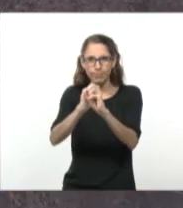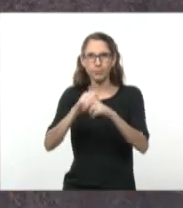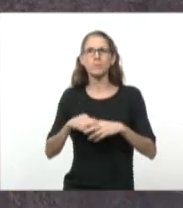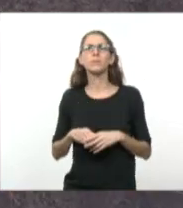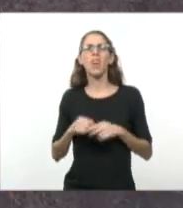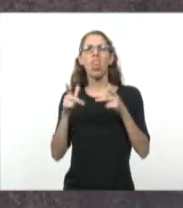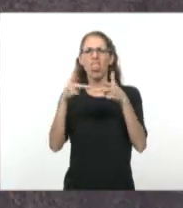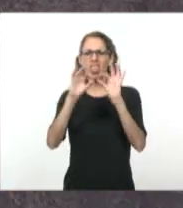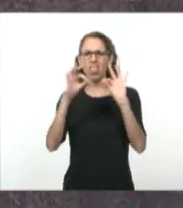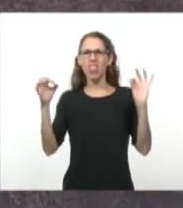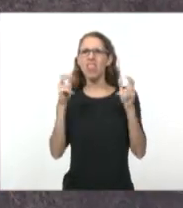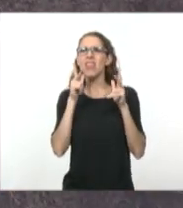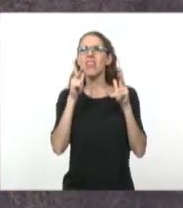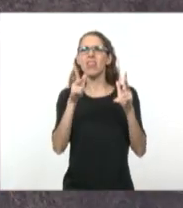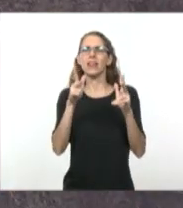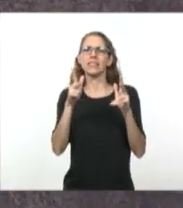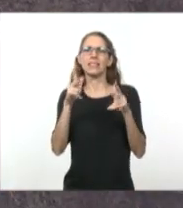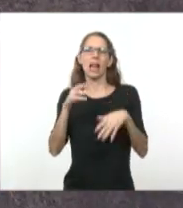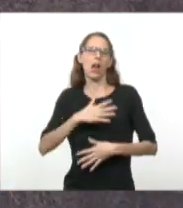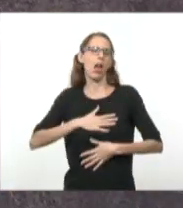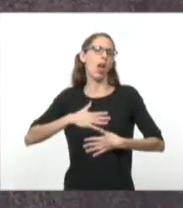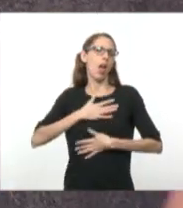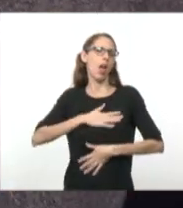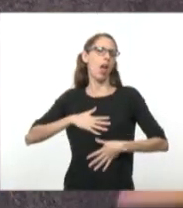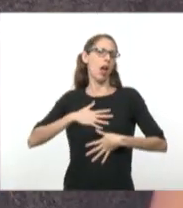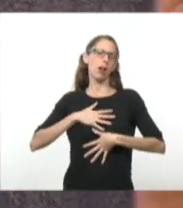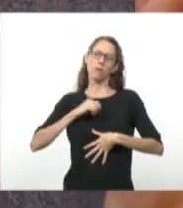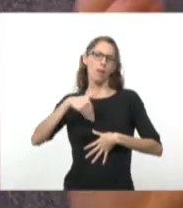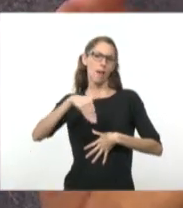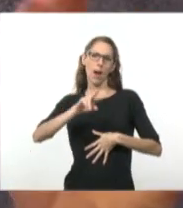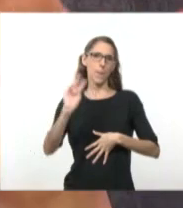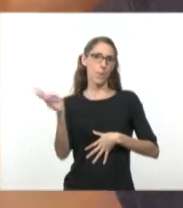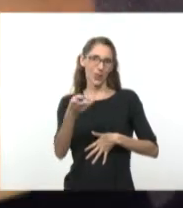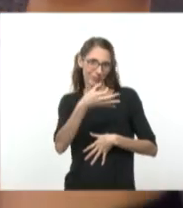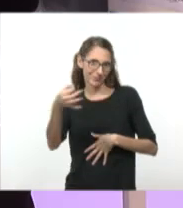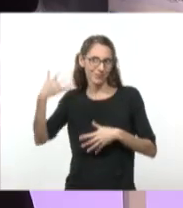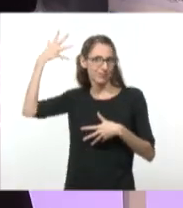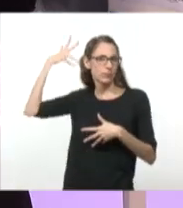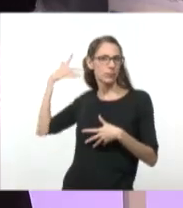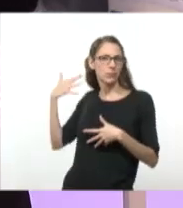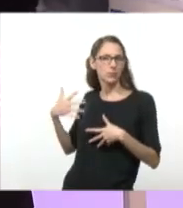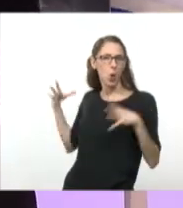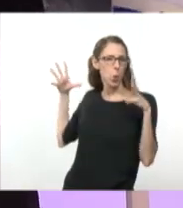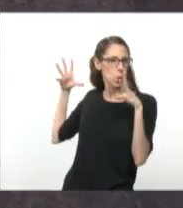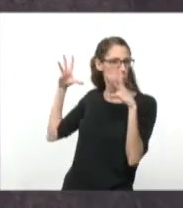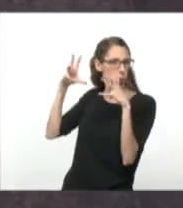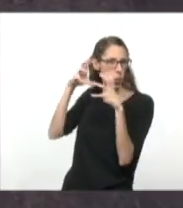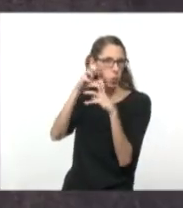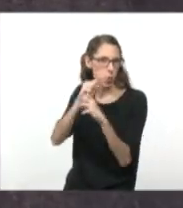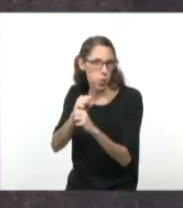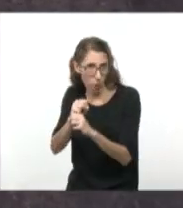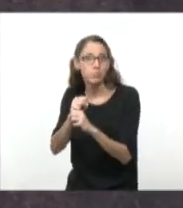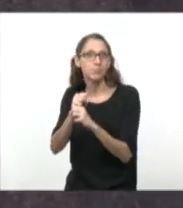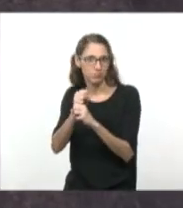morir, más vale que este negro. Es como si se le viniera la noche encima. Claro. Encima, ¿no? Fíjate que es toda esta